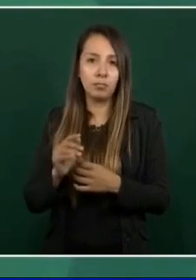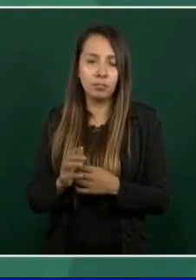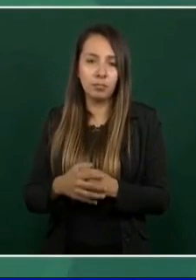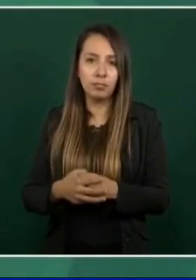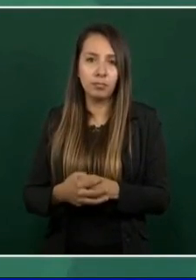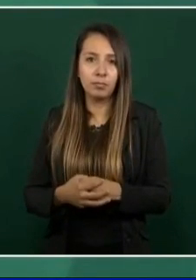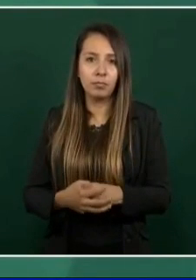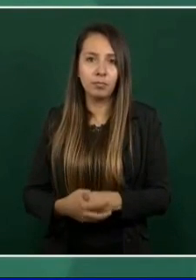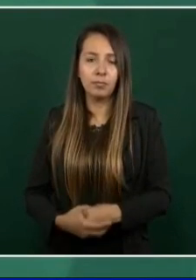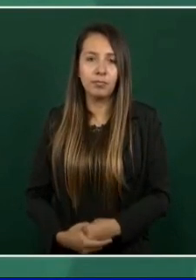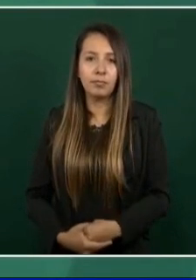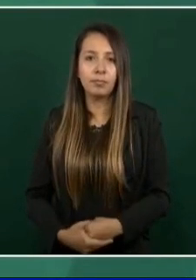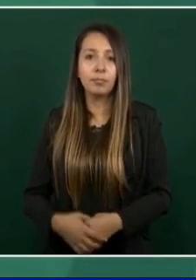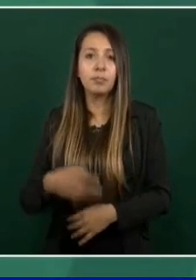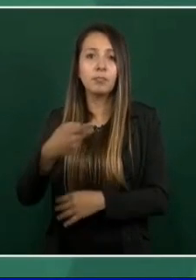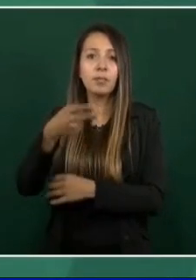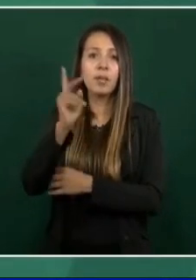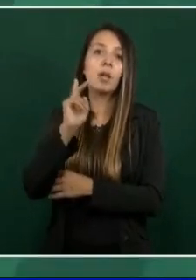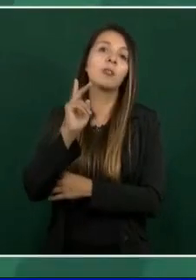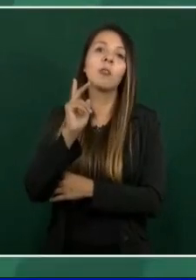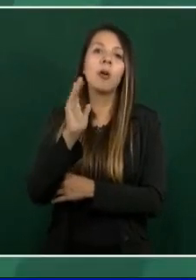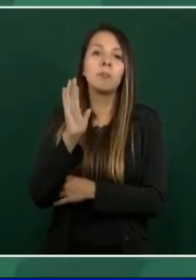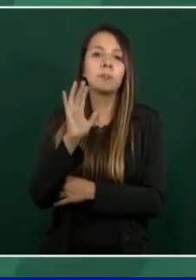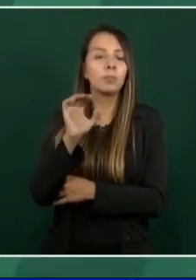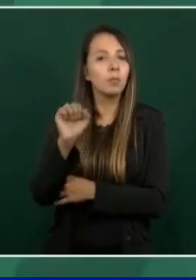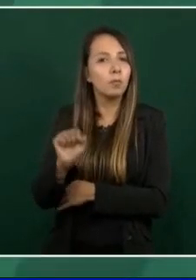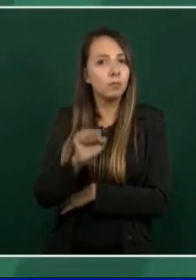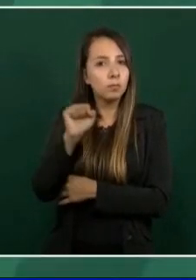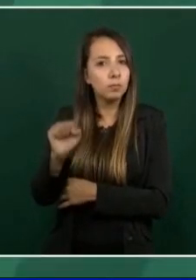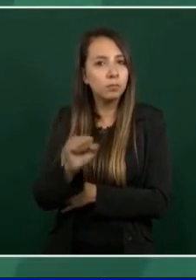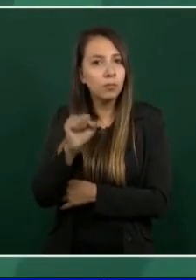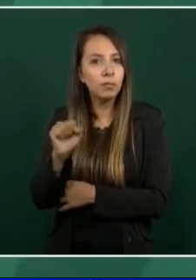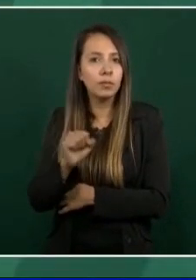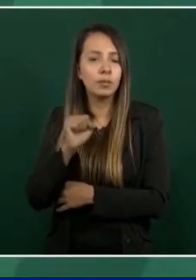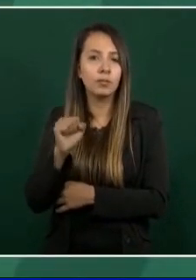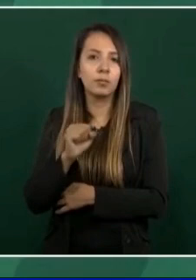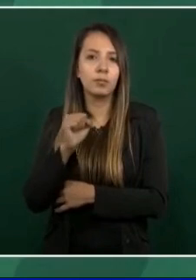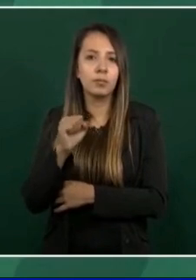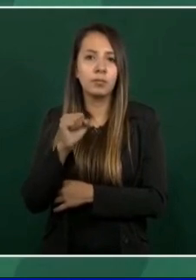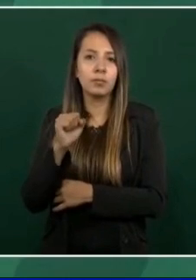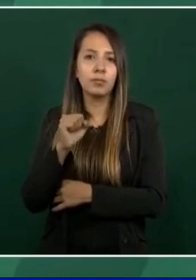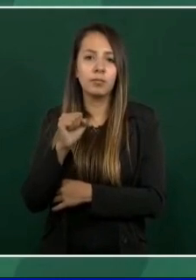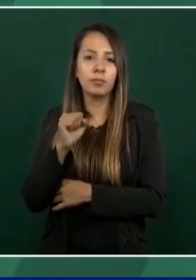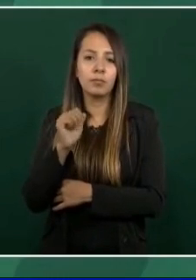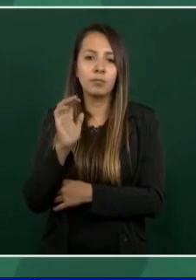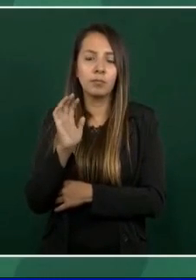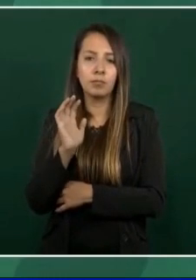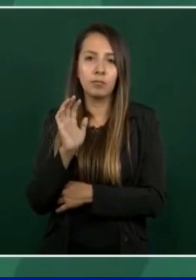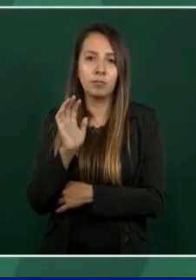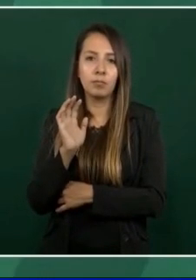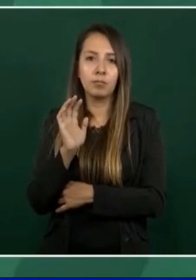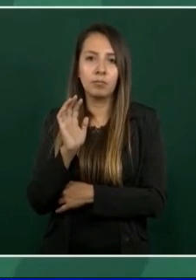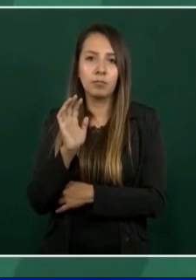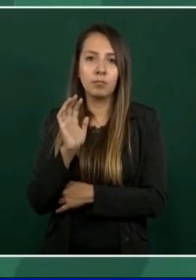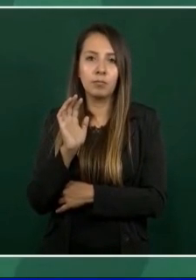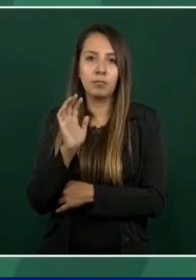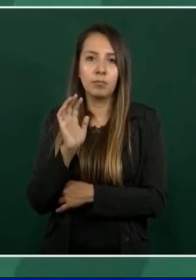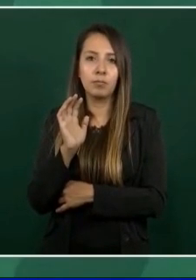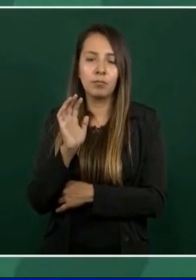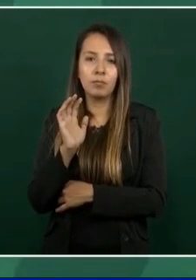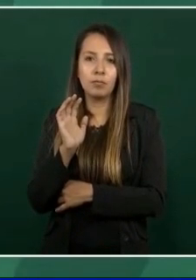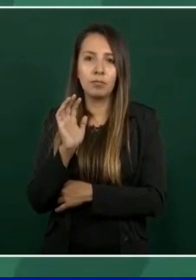Sí, pero afortunadamente, y eso es